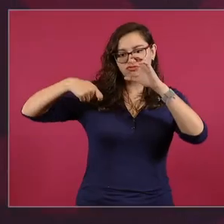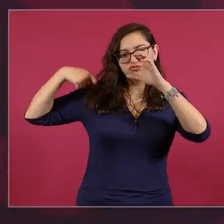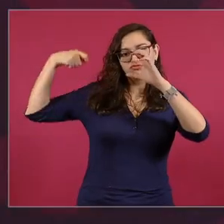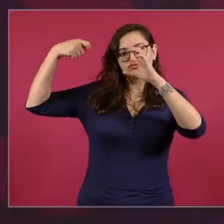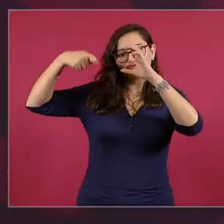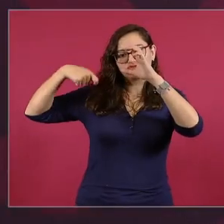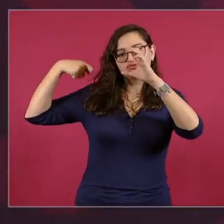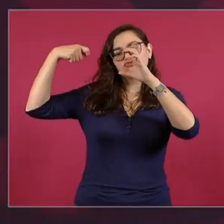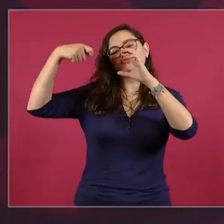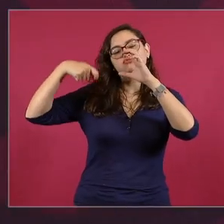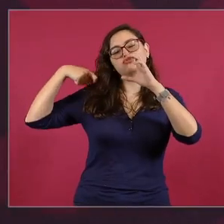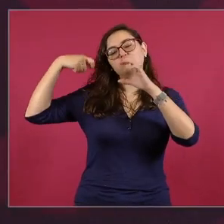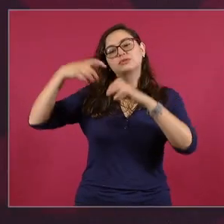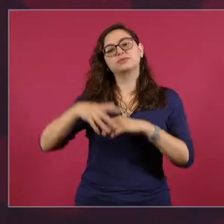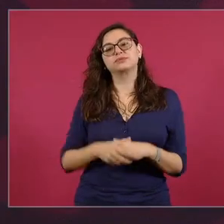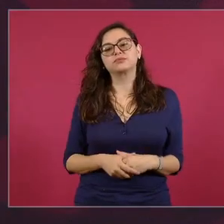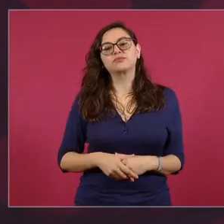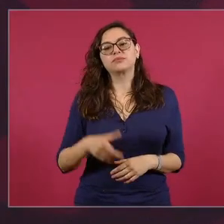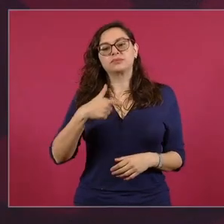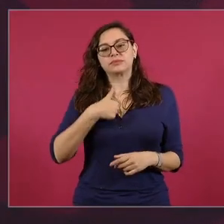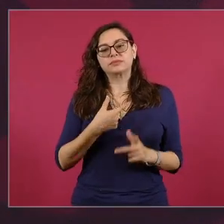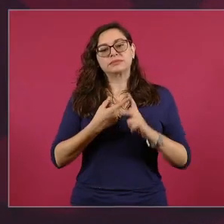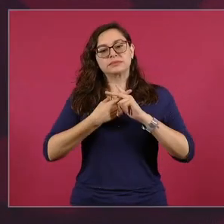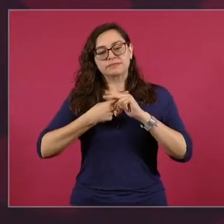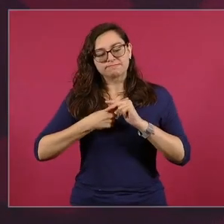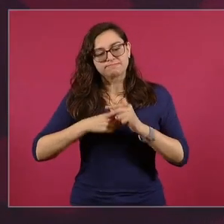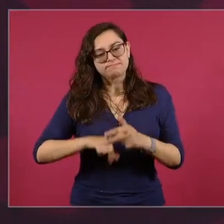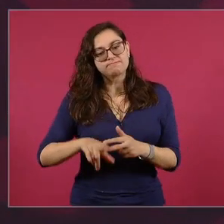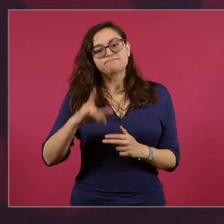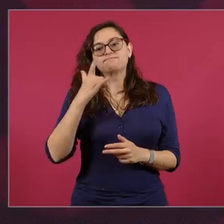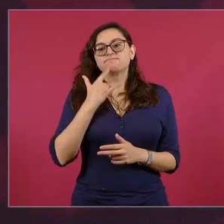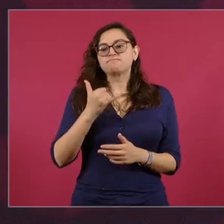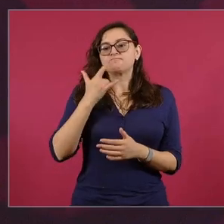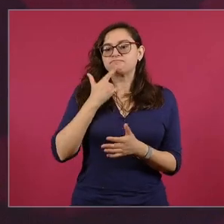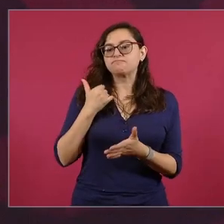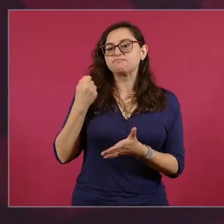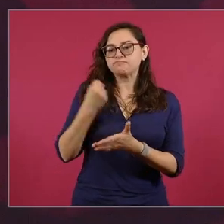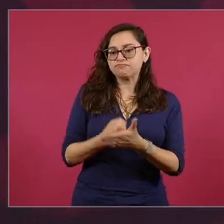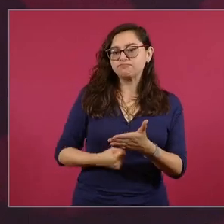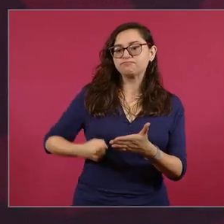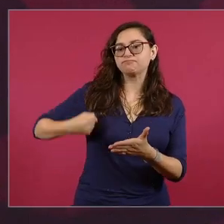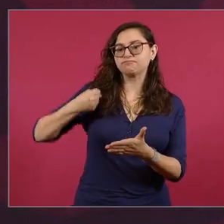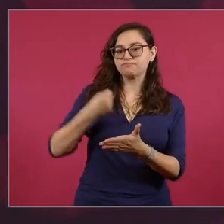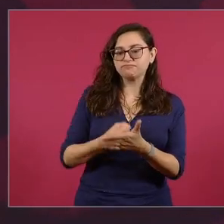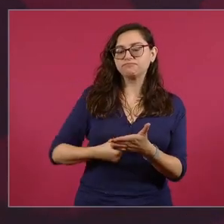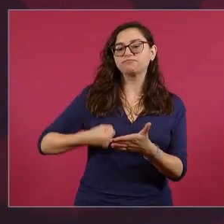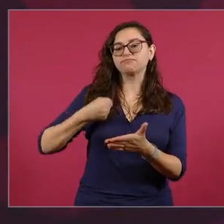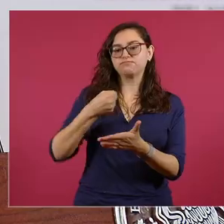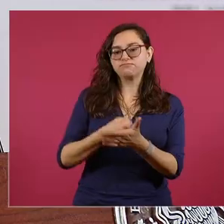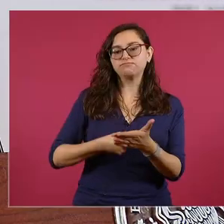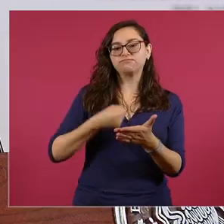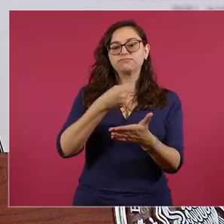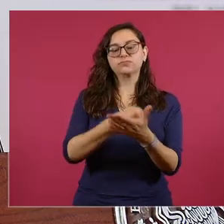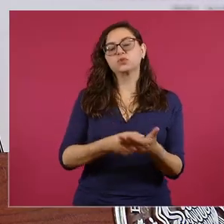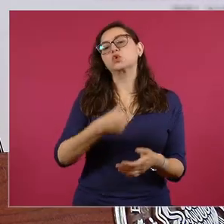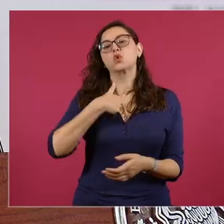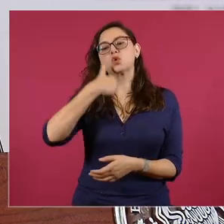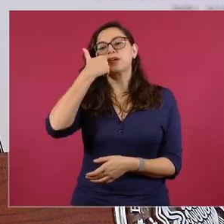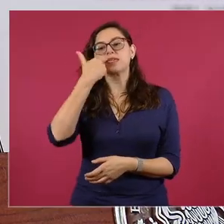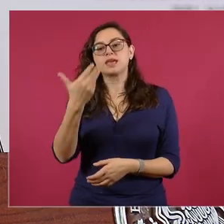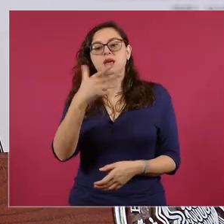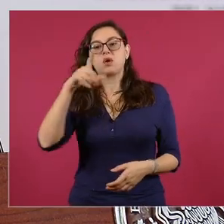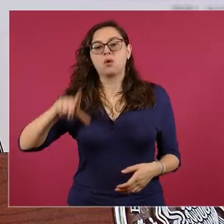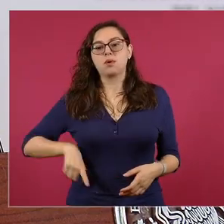luchar por la democracia, ya había yo empezado, pero estaba de candidato a la gubernatura